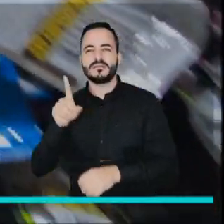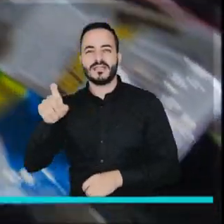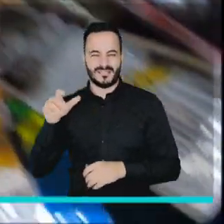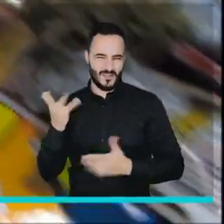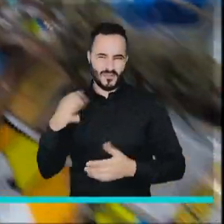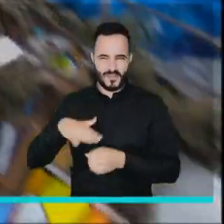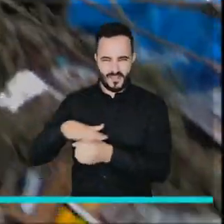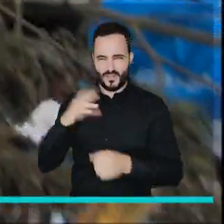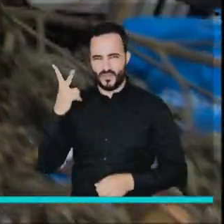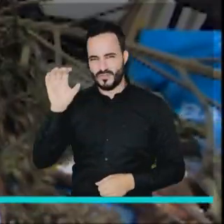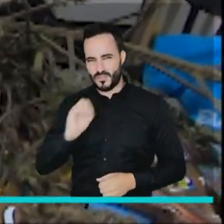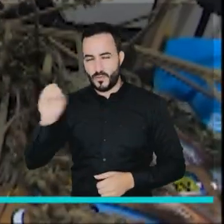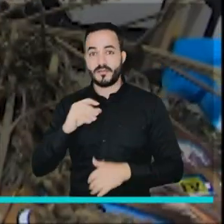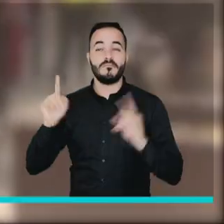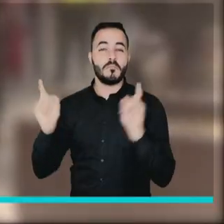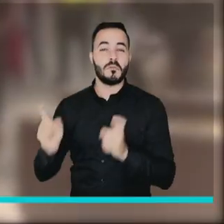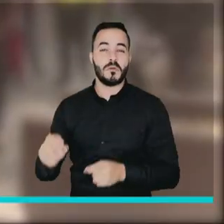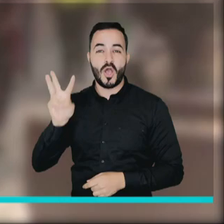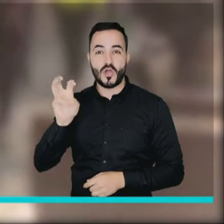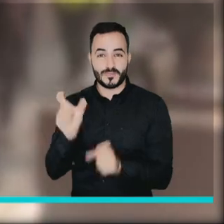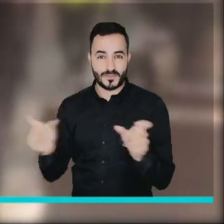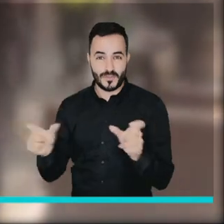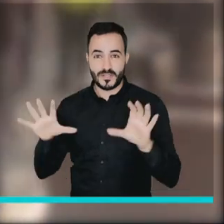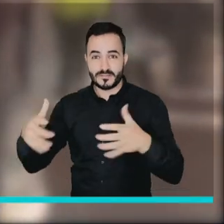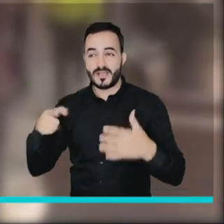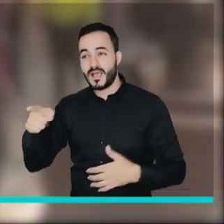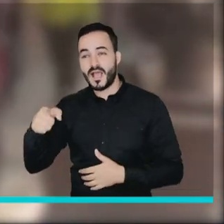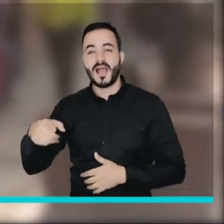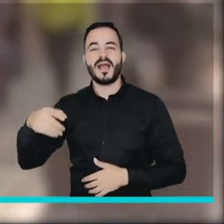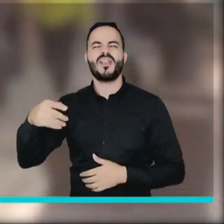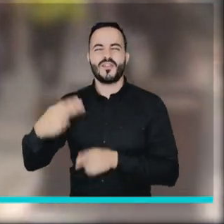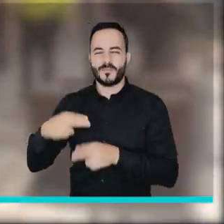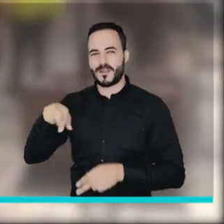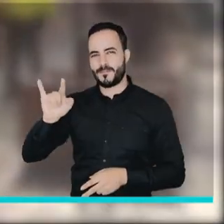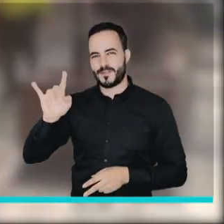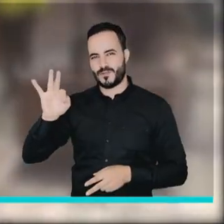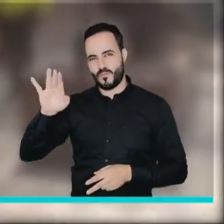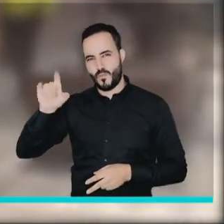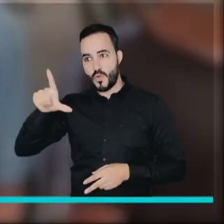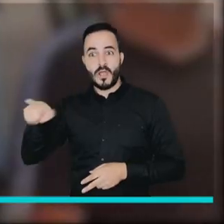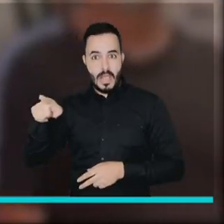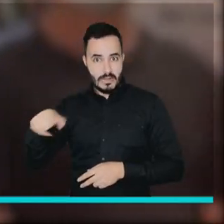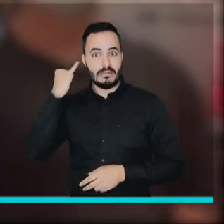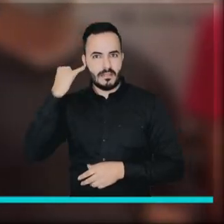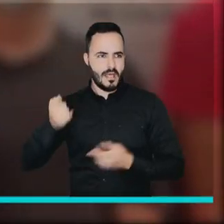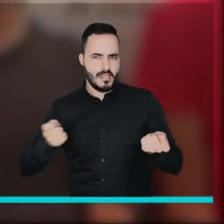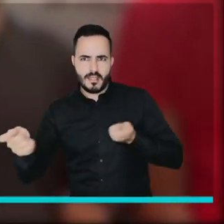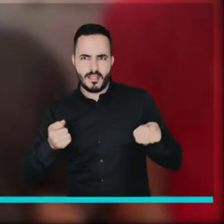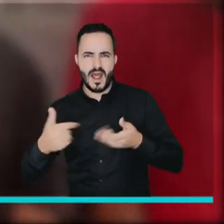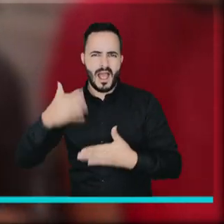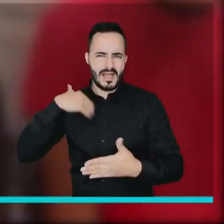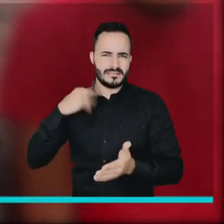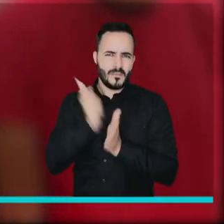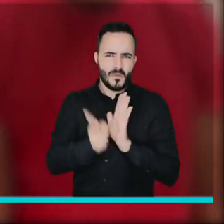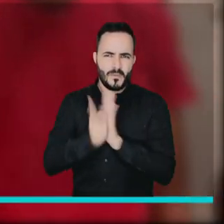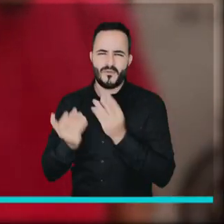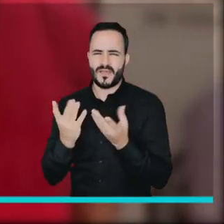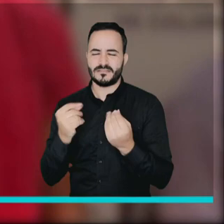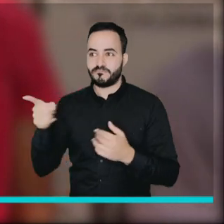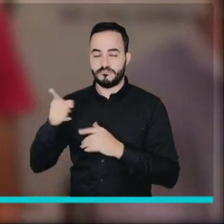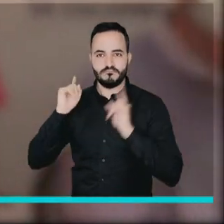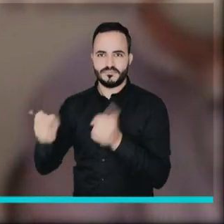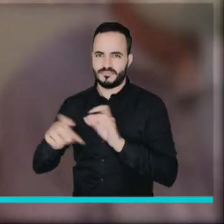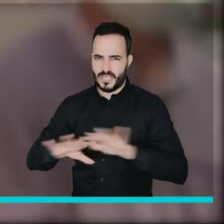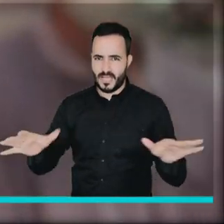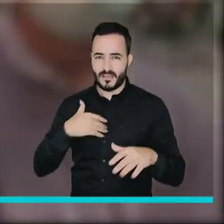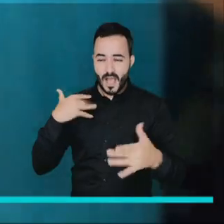Castilla y 6 12 de octubre. Ocho personas fueron capturadas entre las que se encuentra alias Pitbull, presunto coordinador de acciones criminales